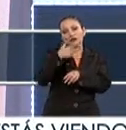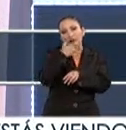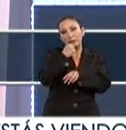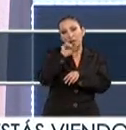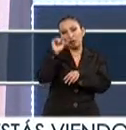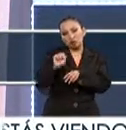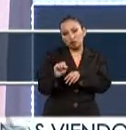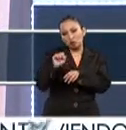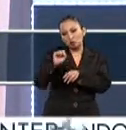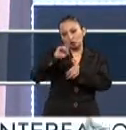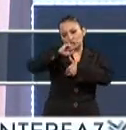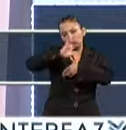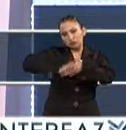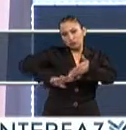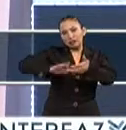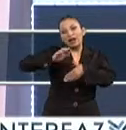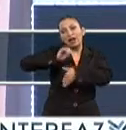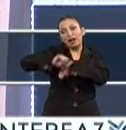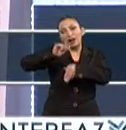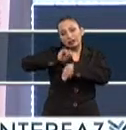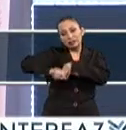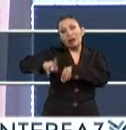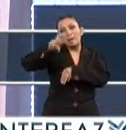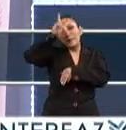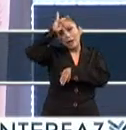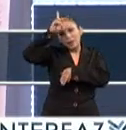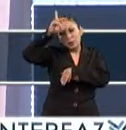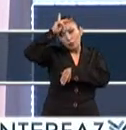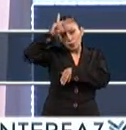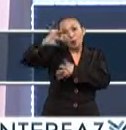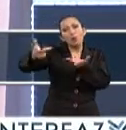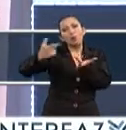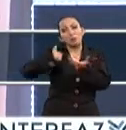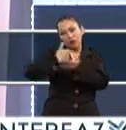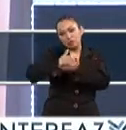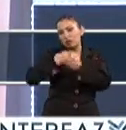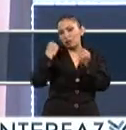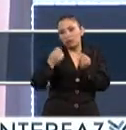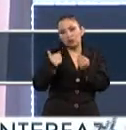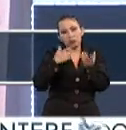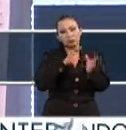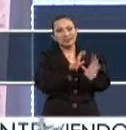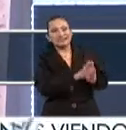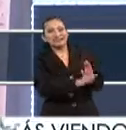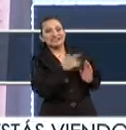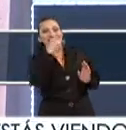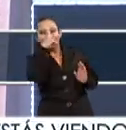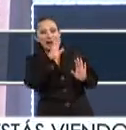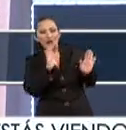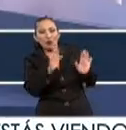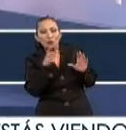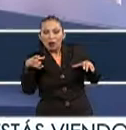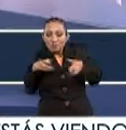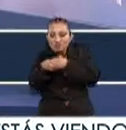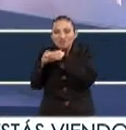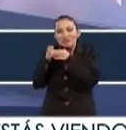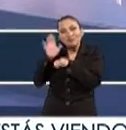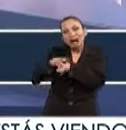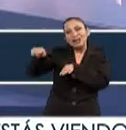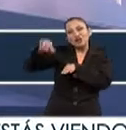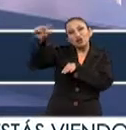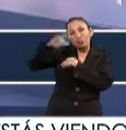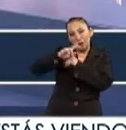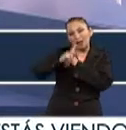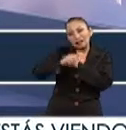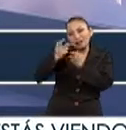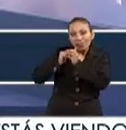de Sudamérica, con bolivianos, argentinos, peruanos. Me ayudó bastante, no es que no quisiera juntarme con los mexicanos, pero eso